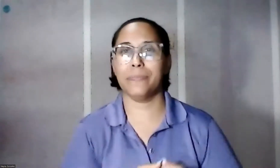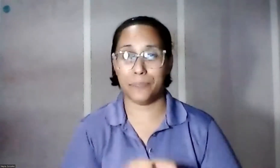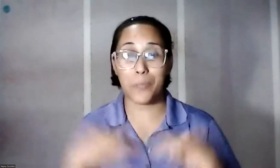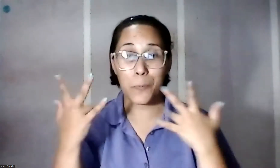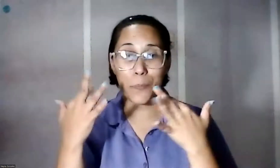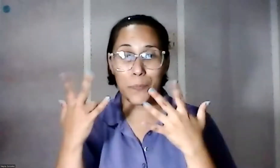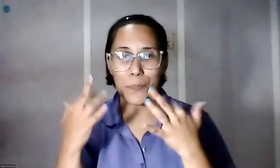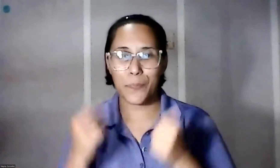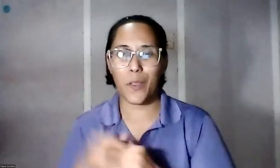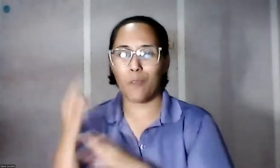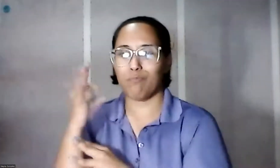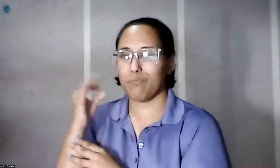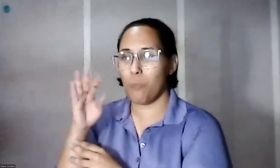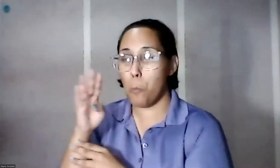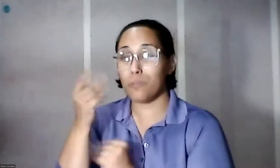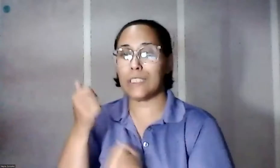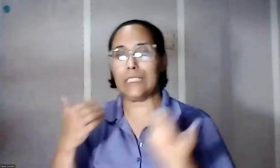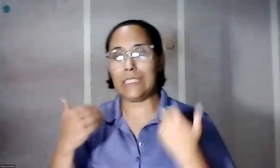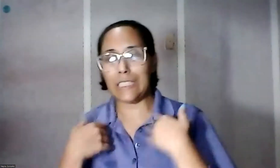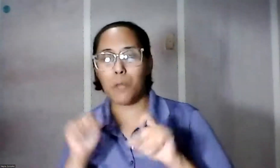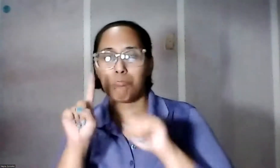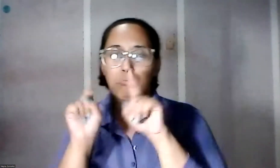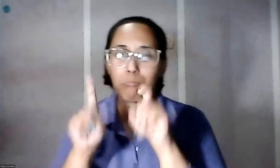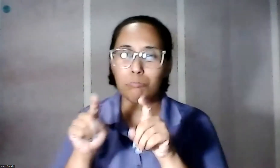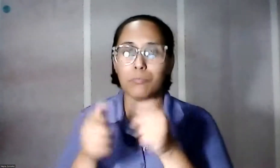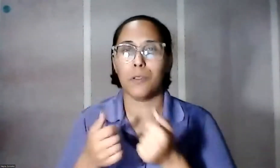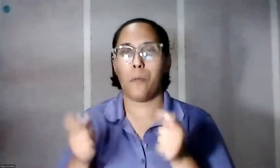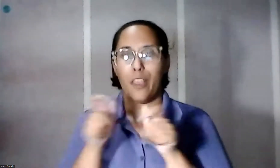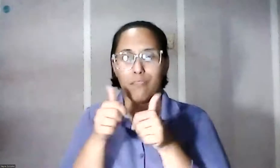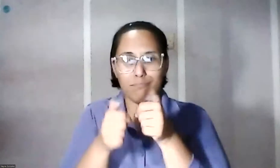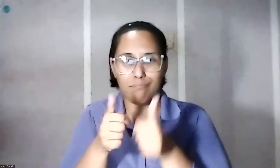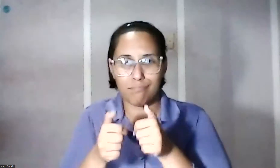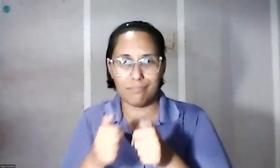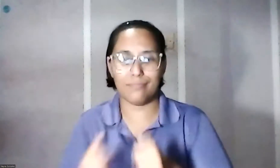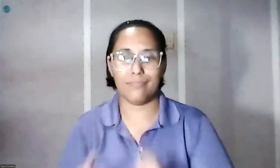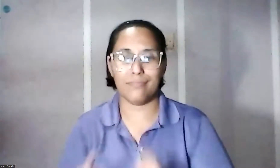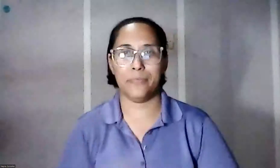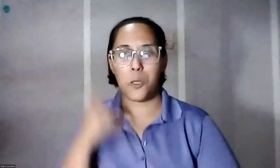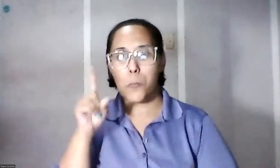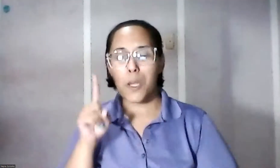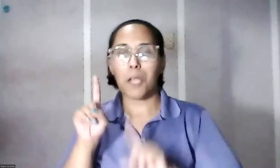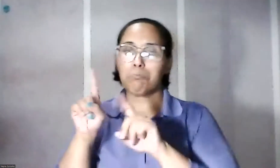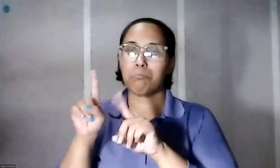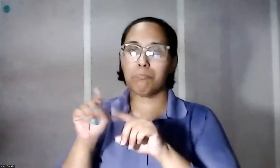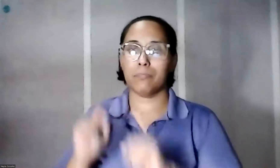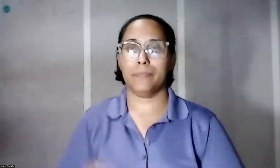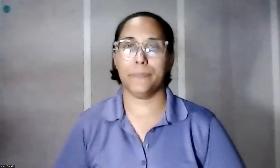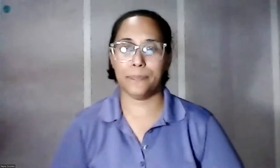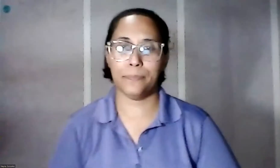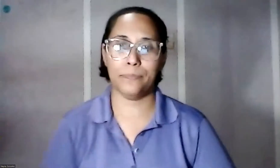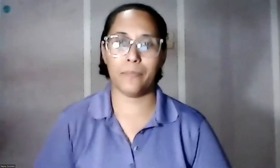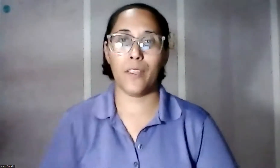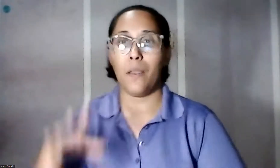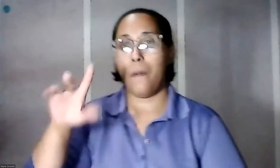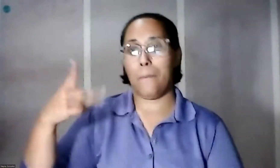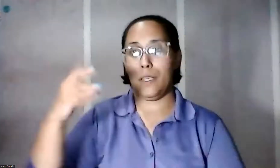amigos de Facebook, si tienen alguna pregunta, puedan escribirla para así hacerla. El doctor